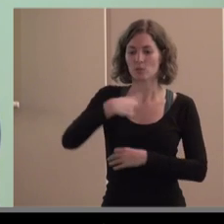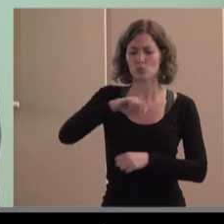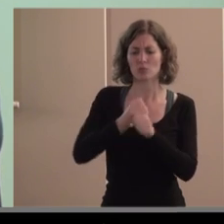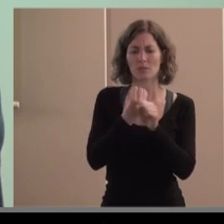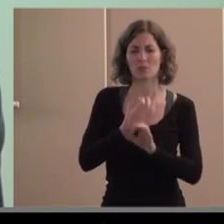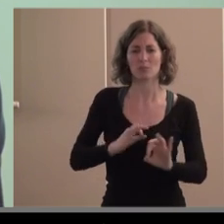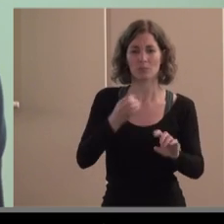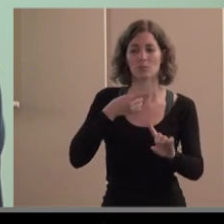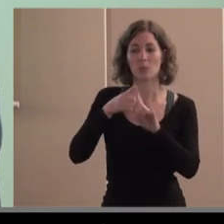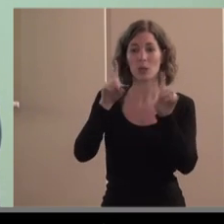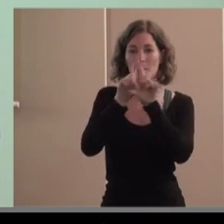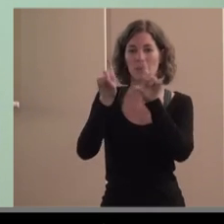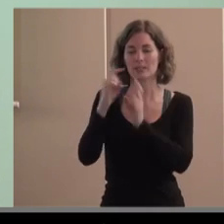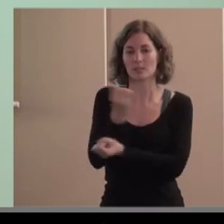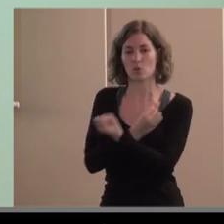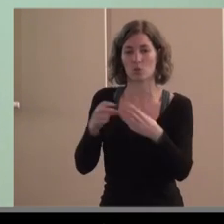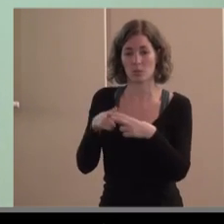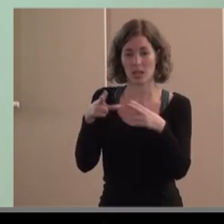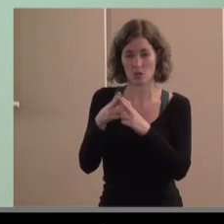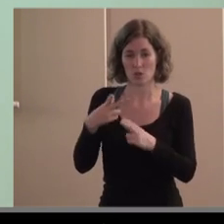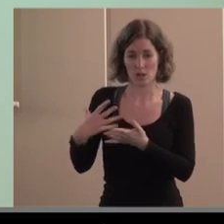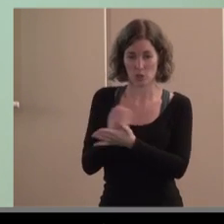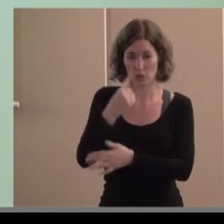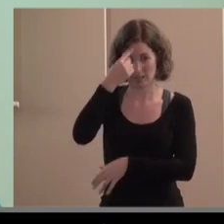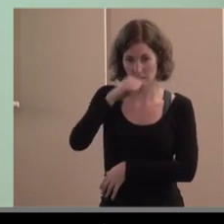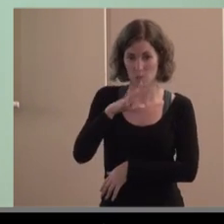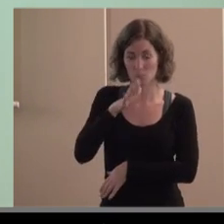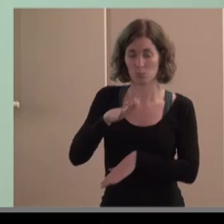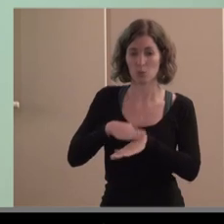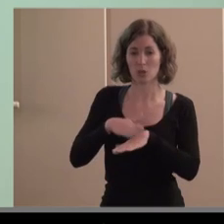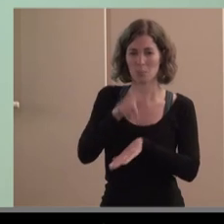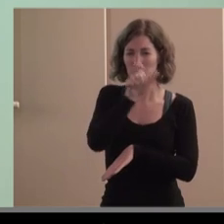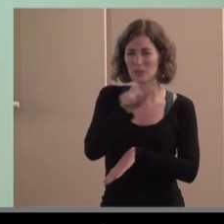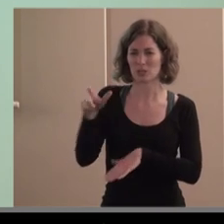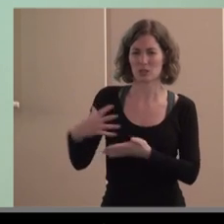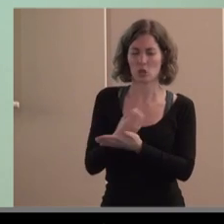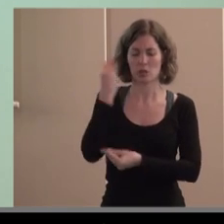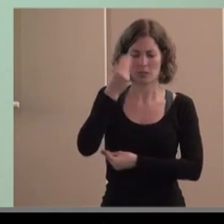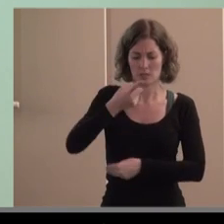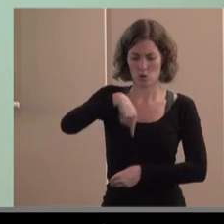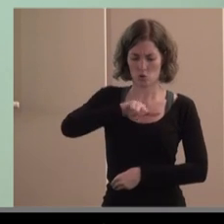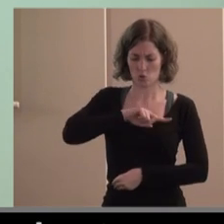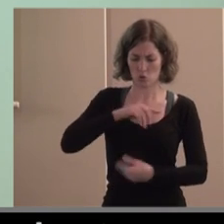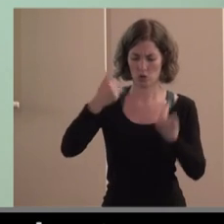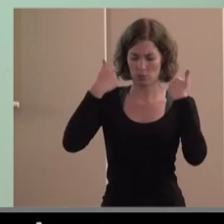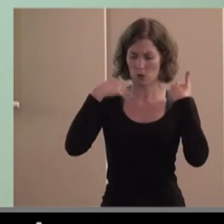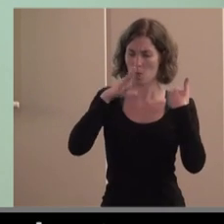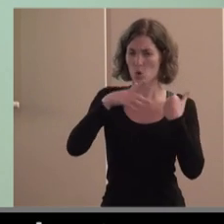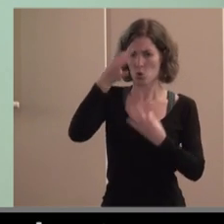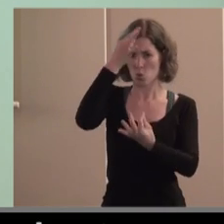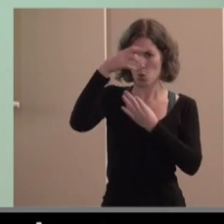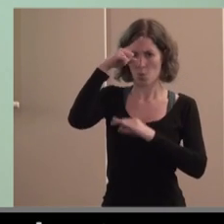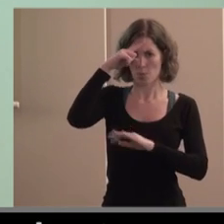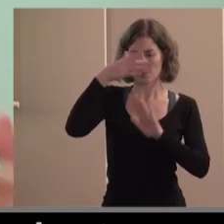social que todo el mundo se cree que nosotros efectivamente somos responsables por principios cuando todo el mundo decimos bueno por principios somos responsables pues esto hay que